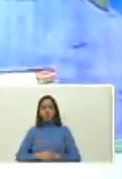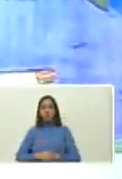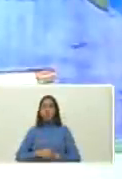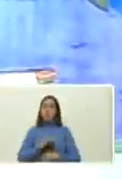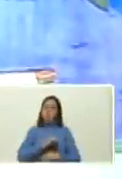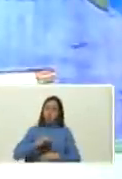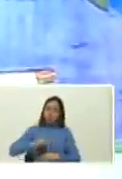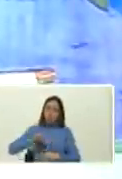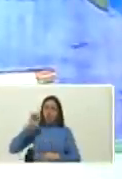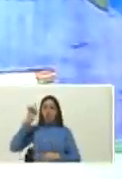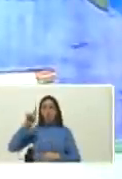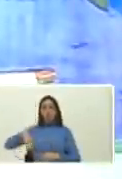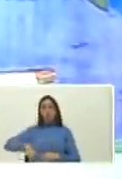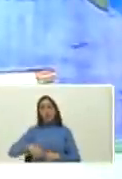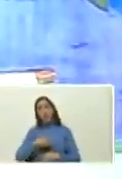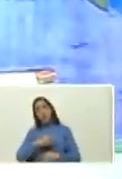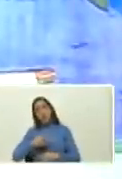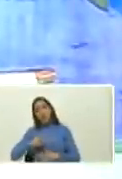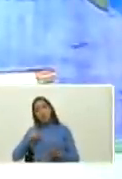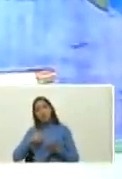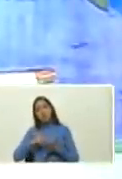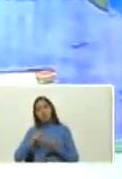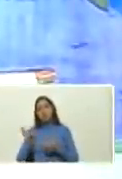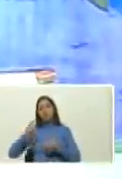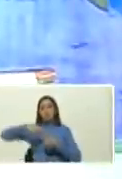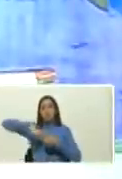privadas ¿verdad? que quieren participar